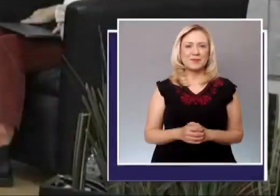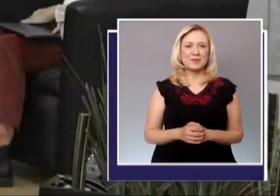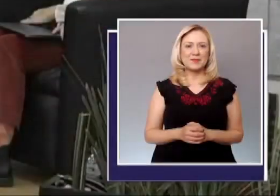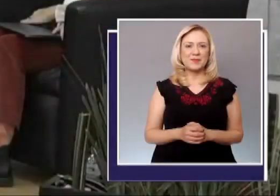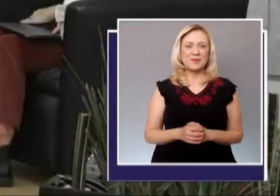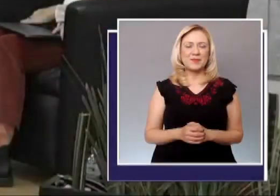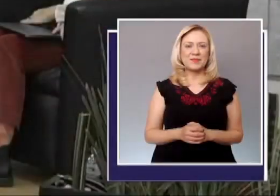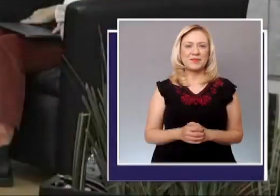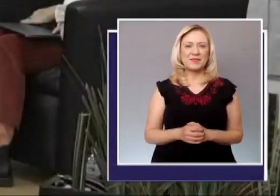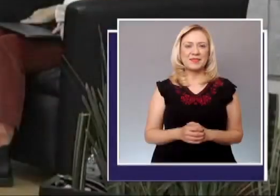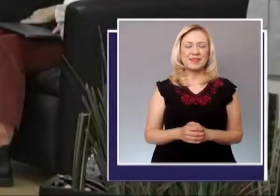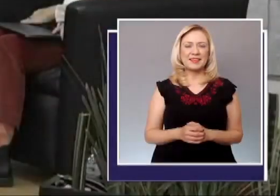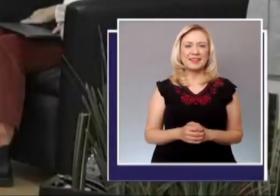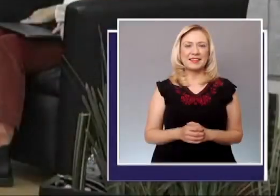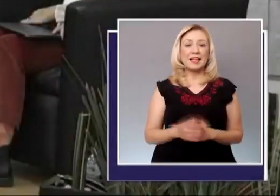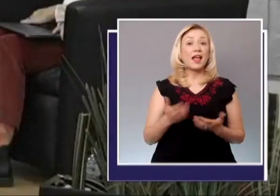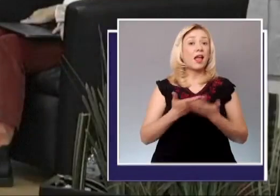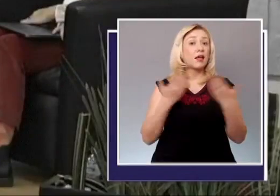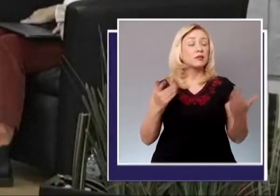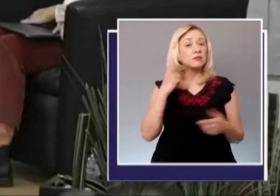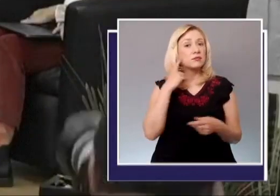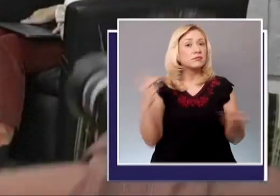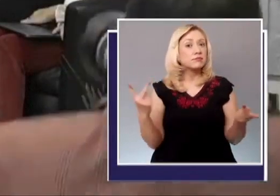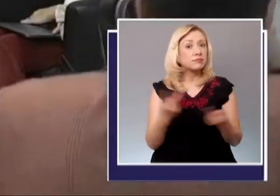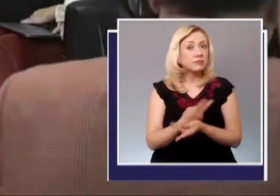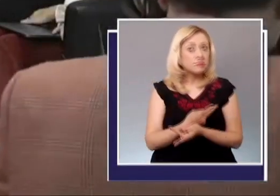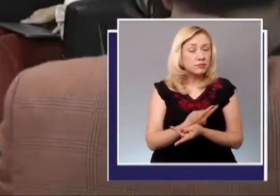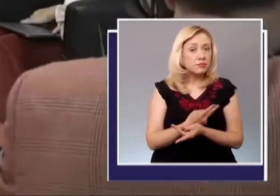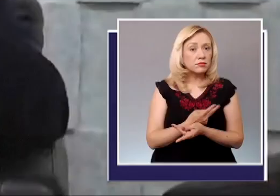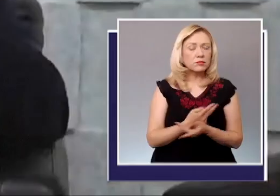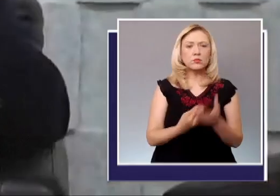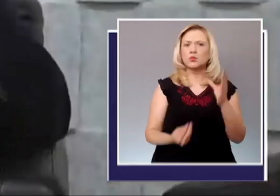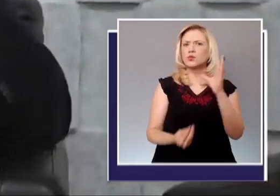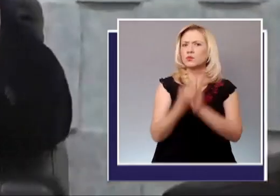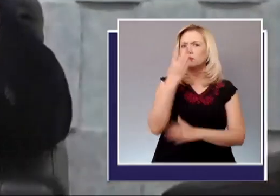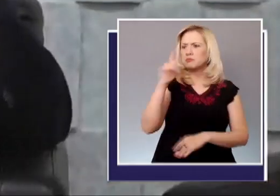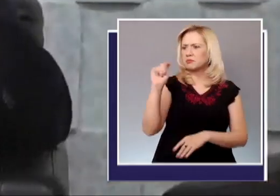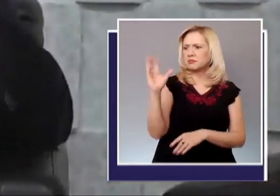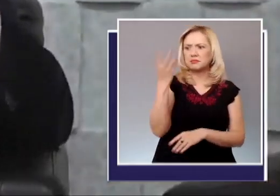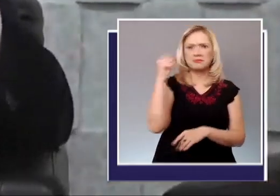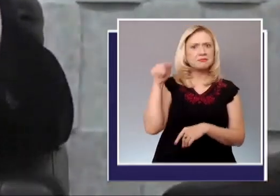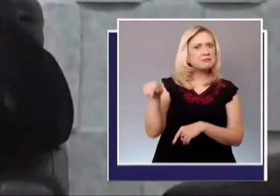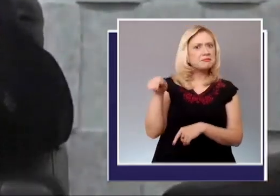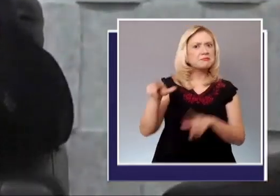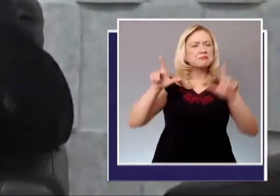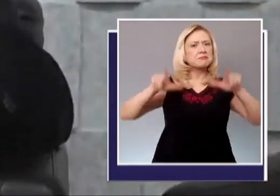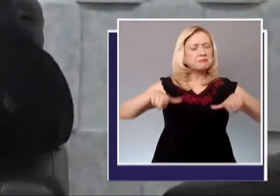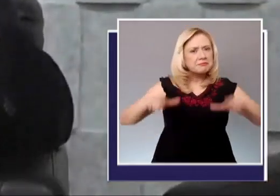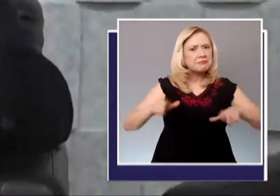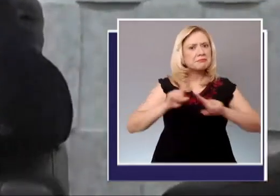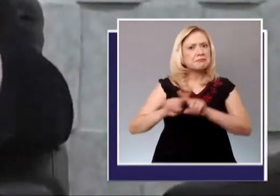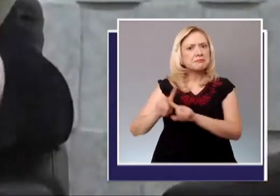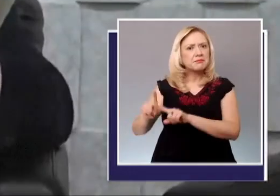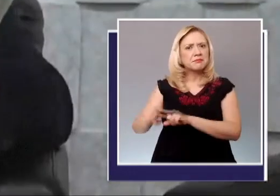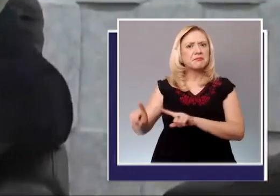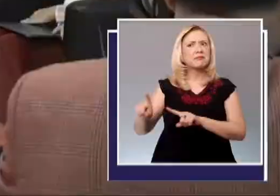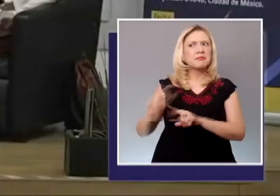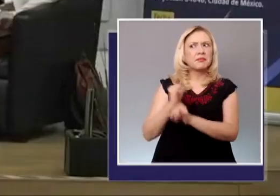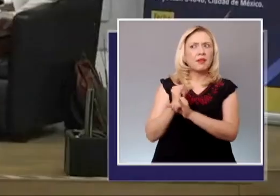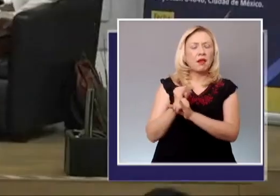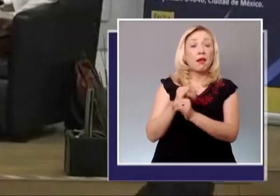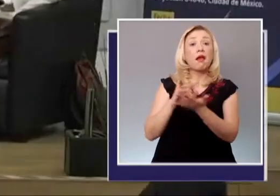Al regresar, las nuevas tecnologías y plataformas digitales se han transformado en los